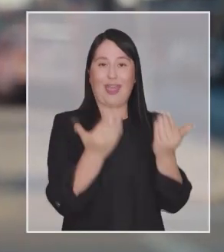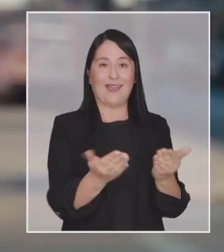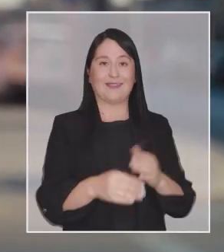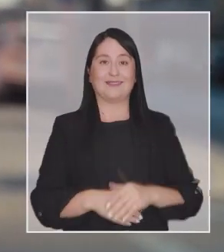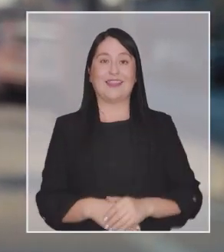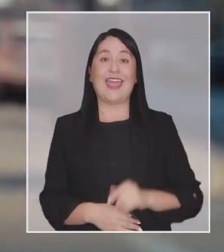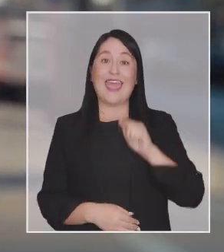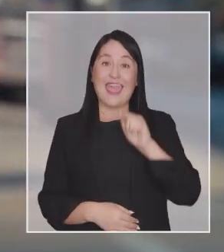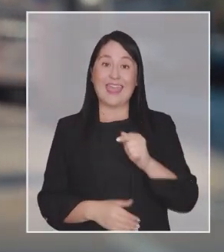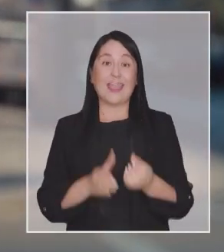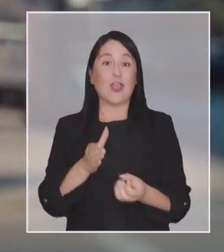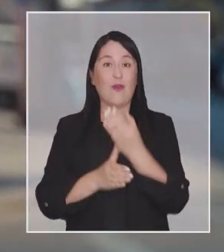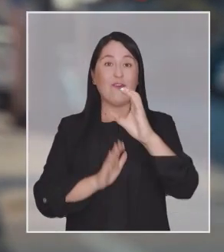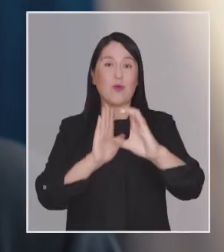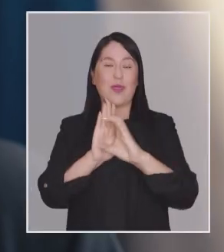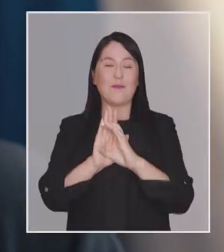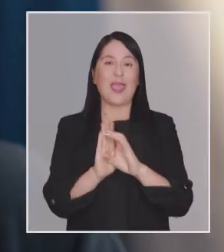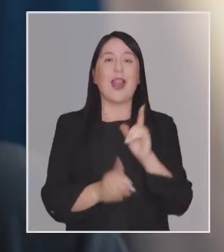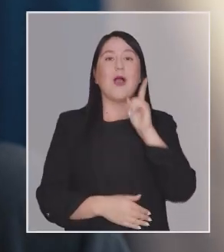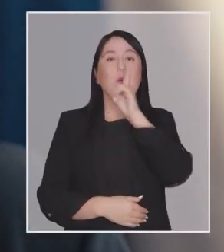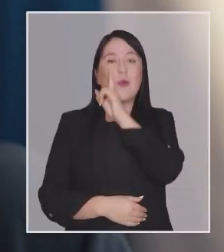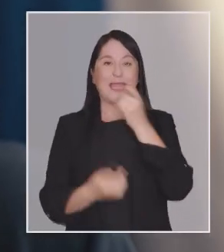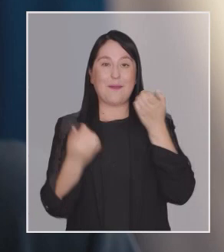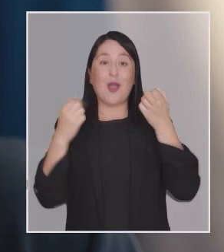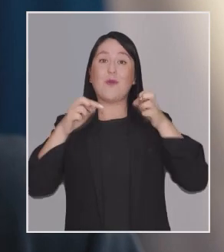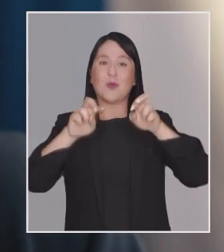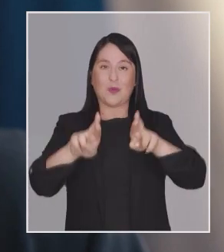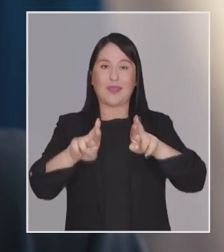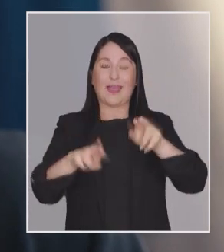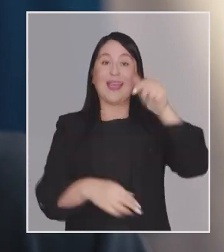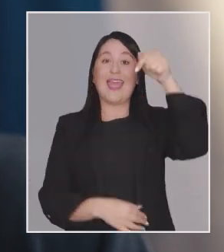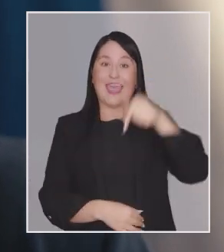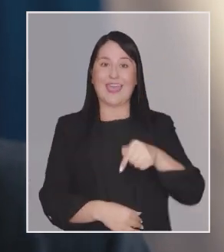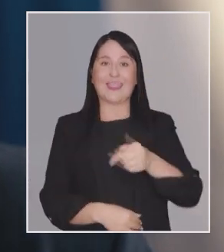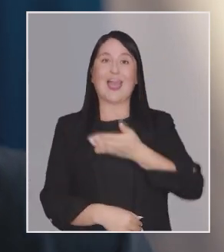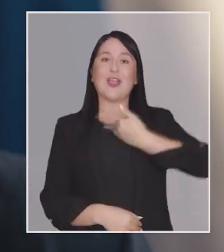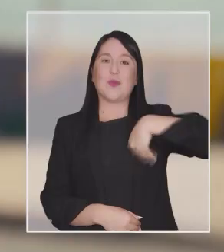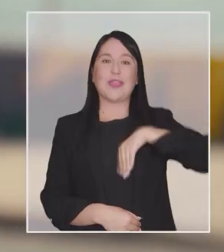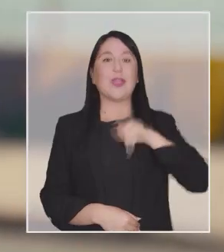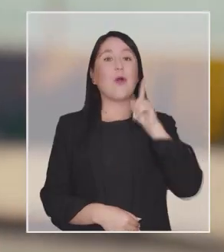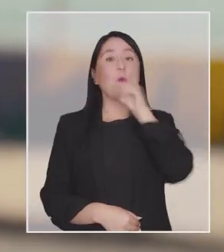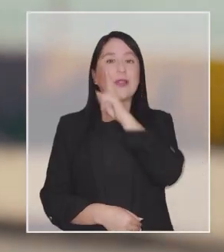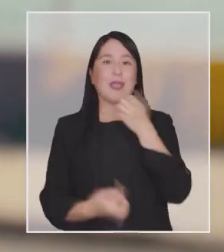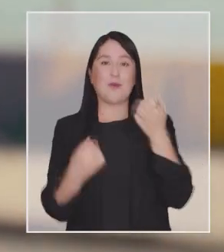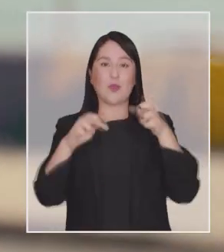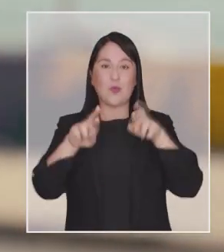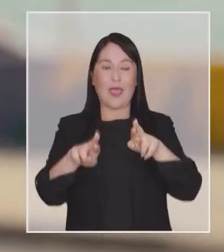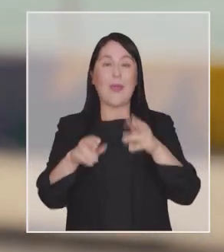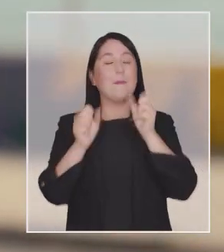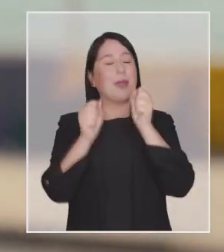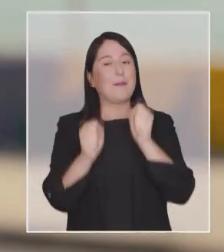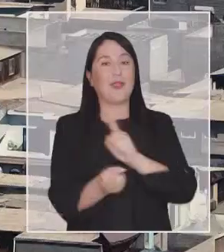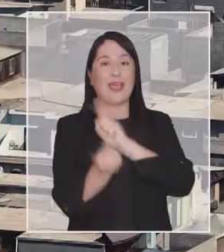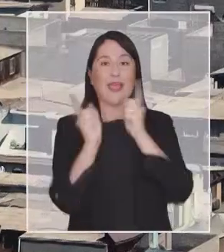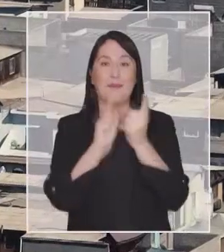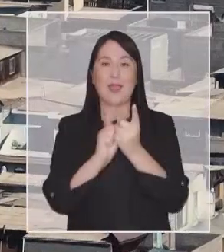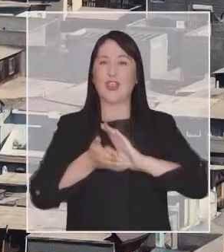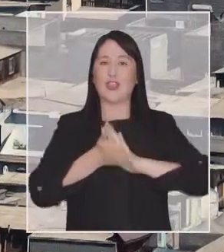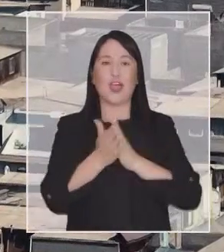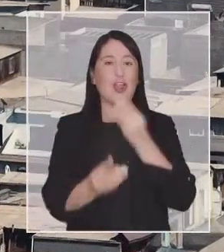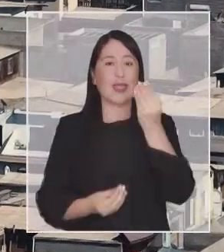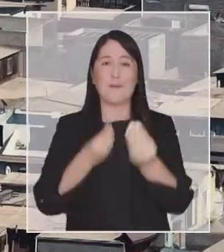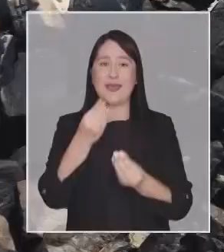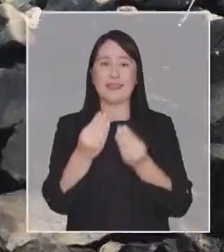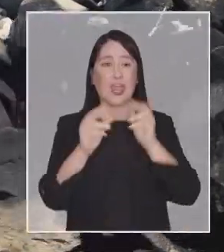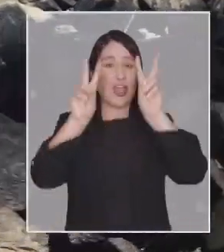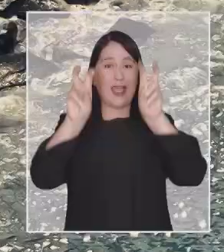no se las da. Esta nueva constitución es la última oportunidad. Esta es nuestra última oportunidad para poder cambiar